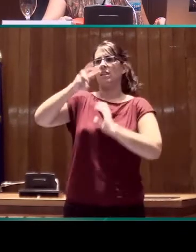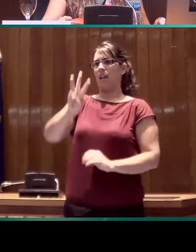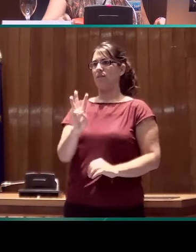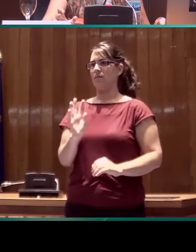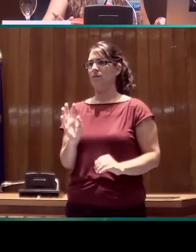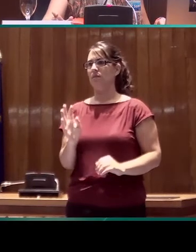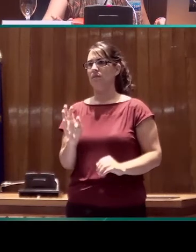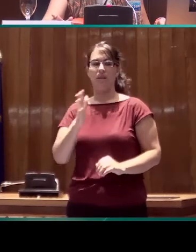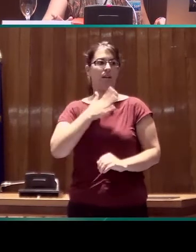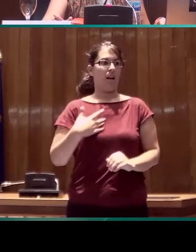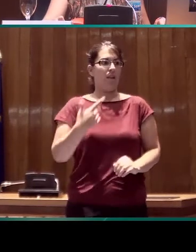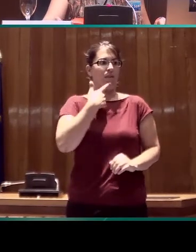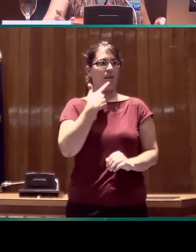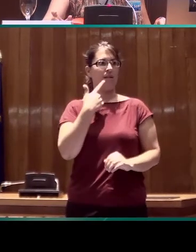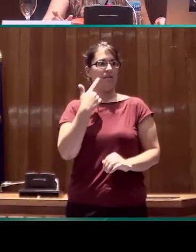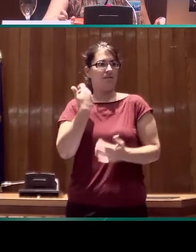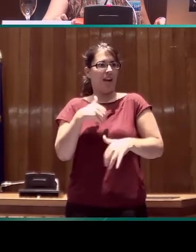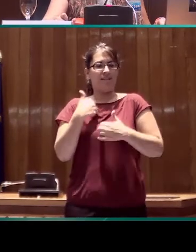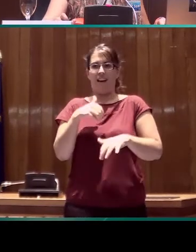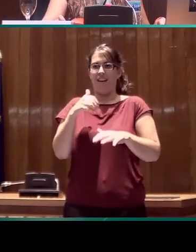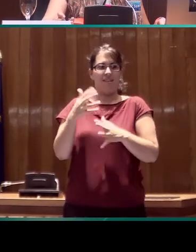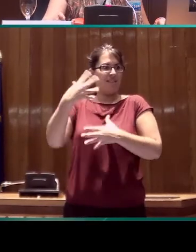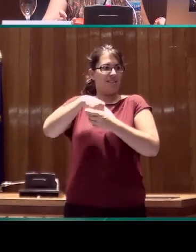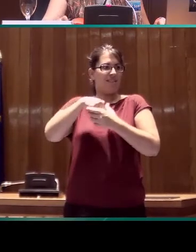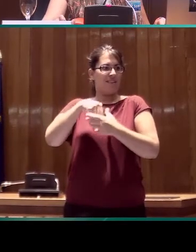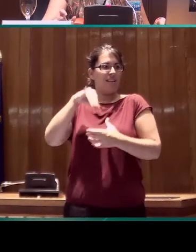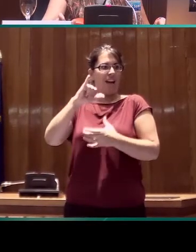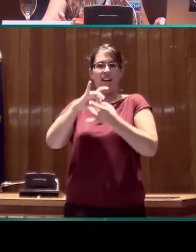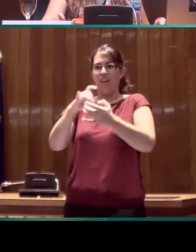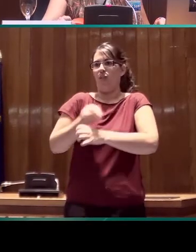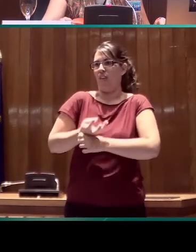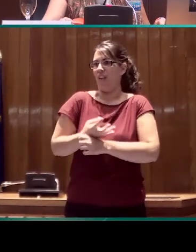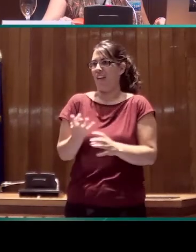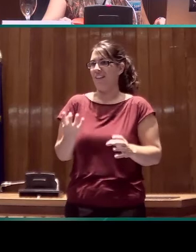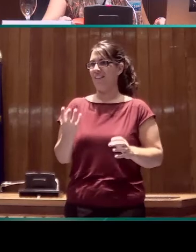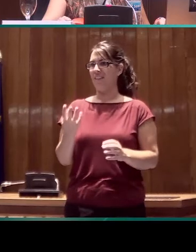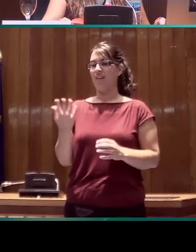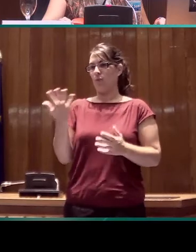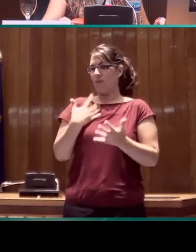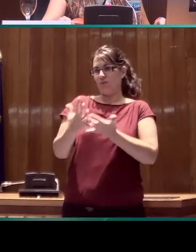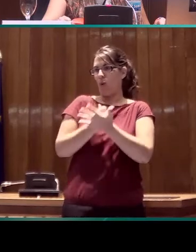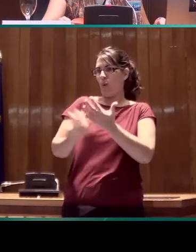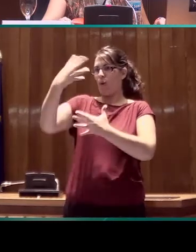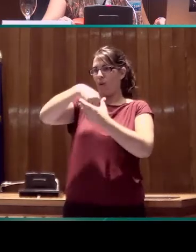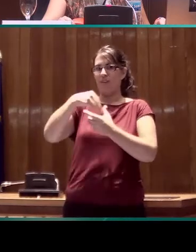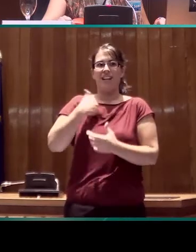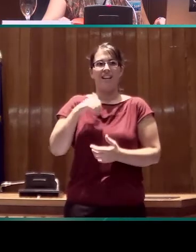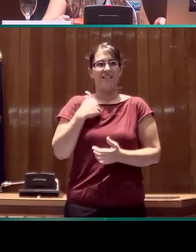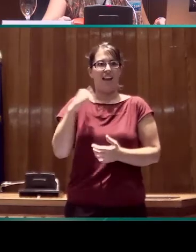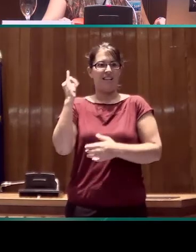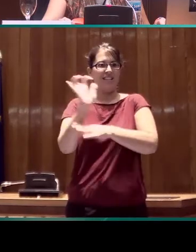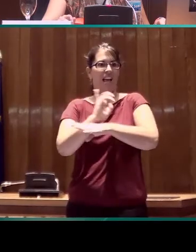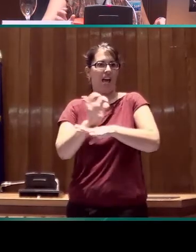al menos la versión en CD-ROM, la versión en papel no, pero la versión en CD-ROM recoge la escritura en